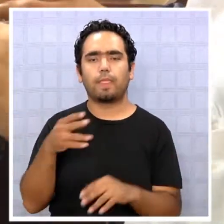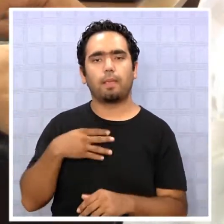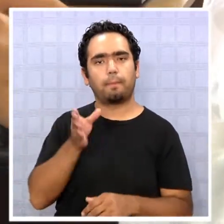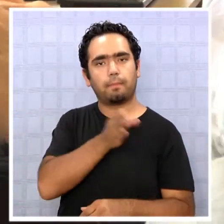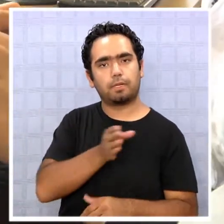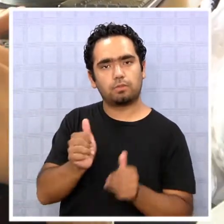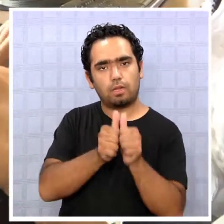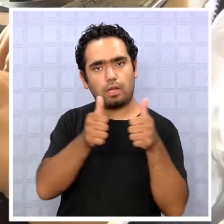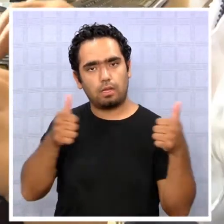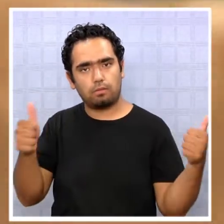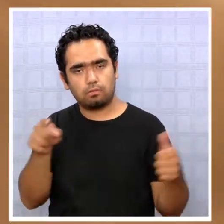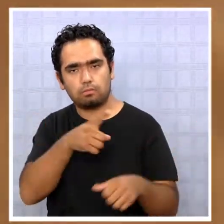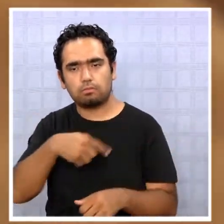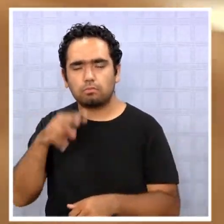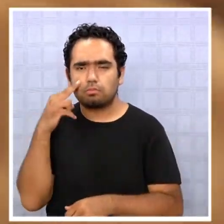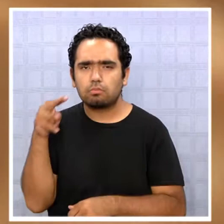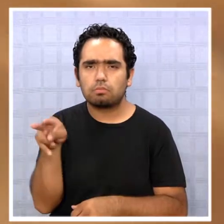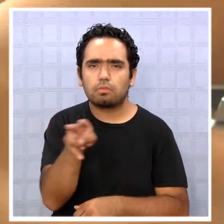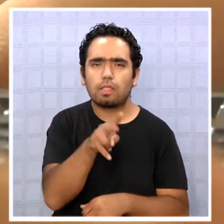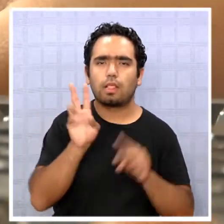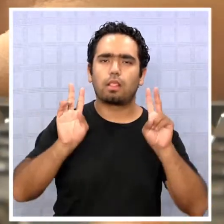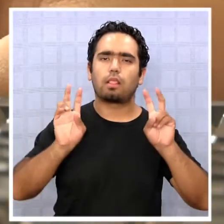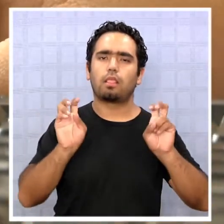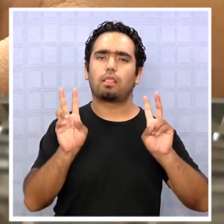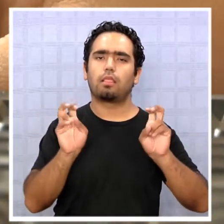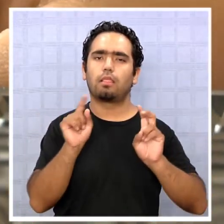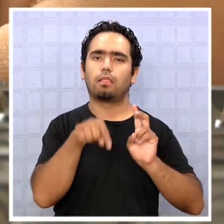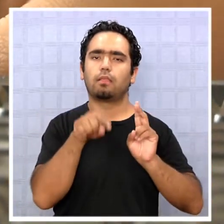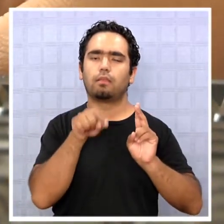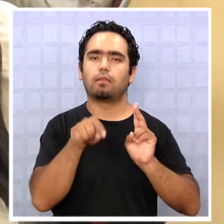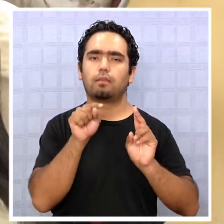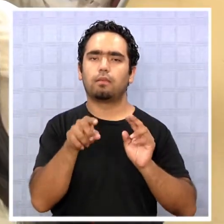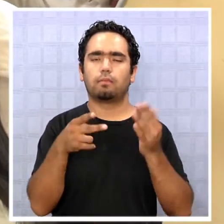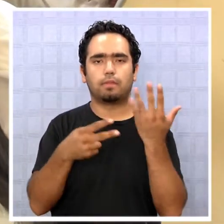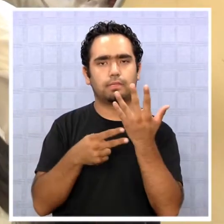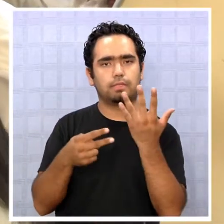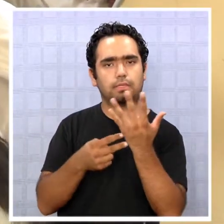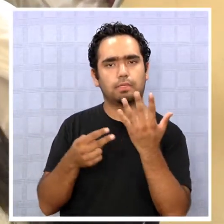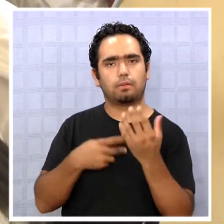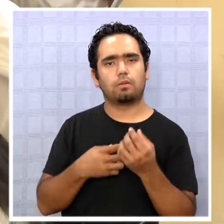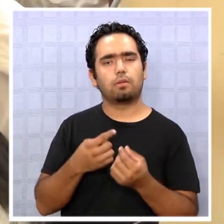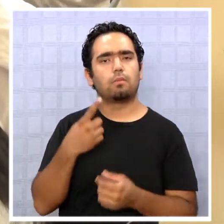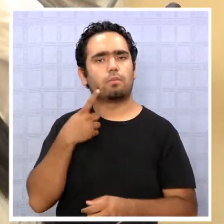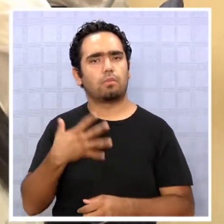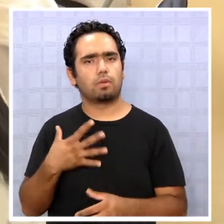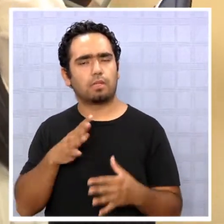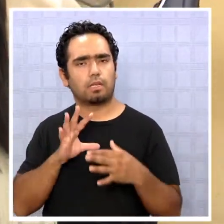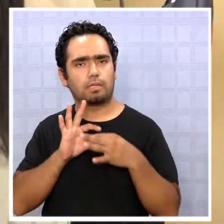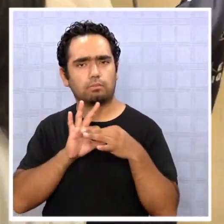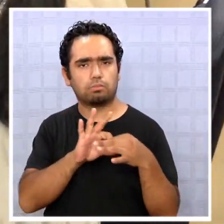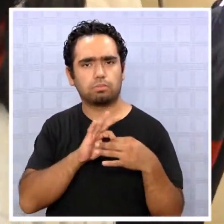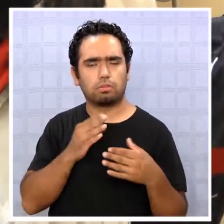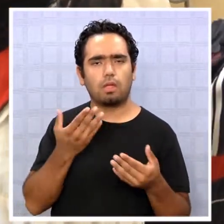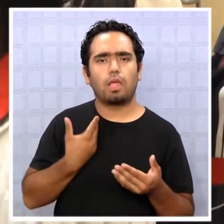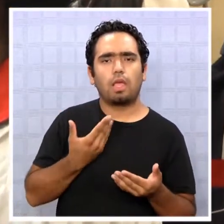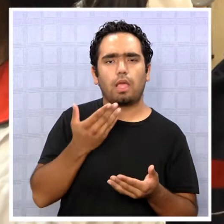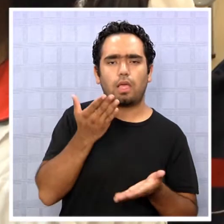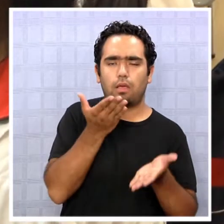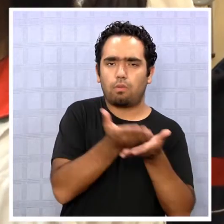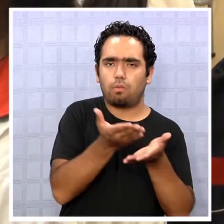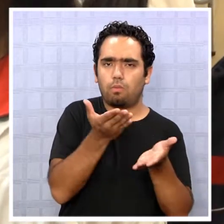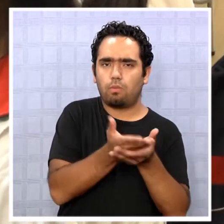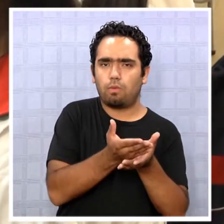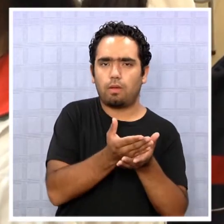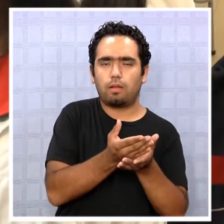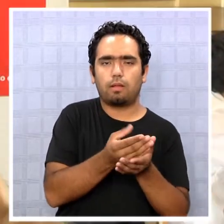materia persiste una importante brecha entre los alumnos de establecimientos municipalizados y los de colegios particulares